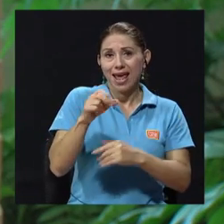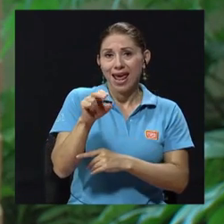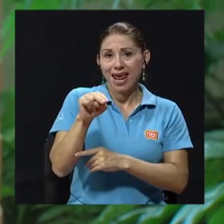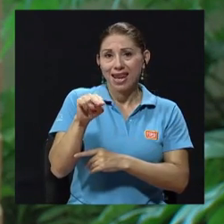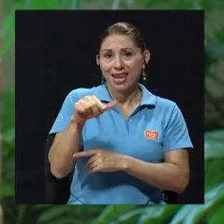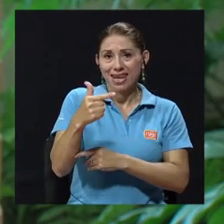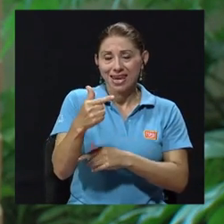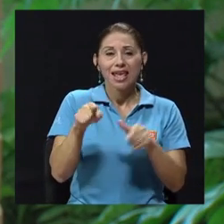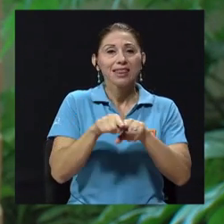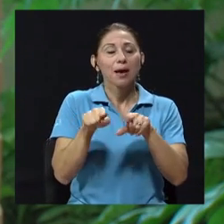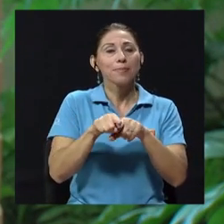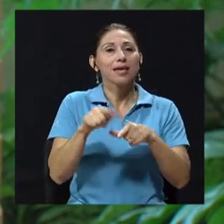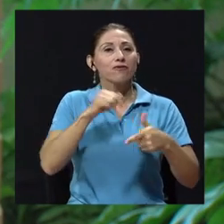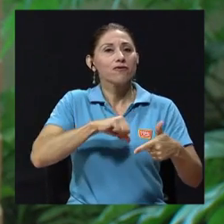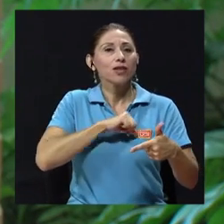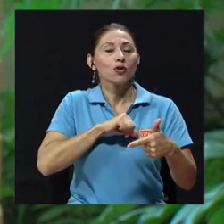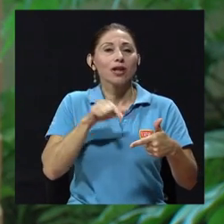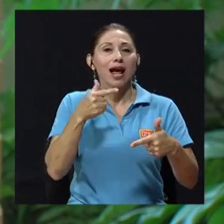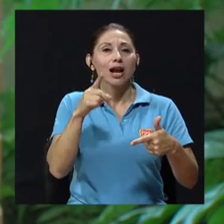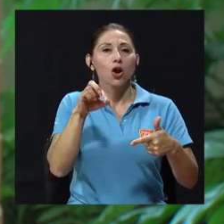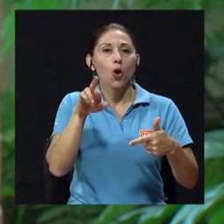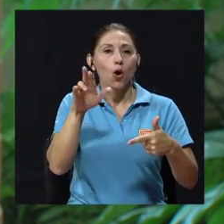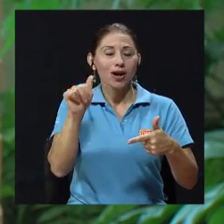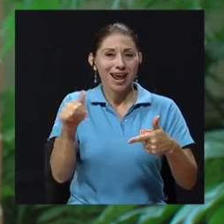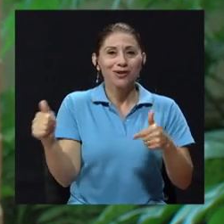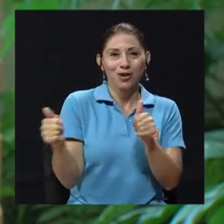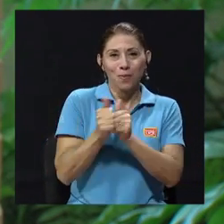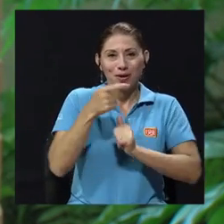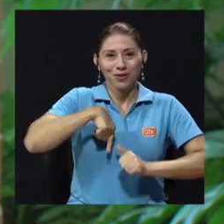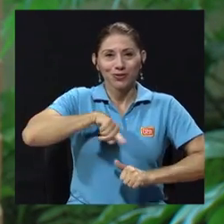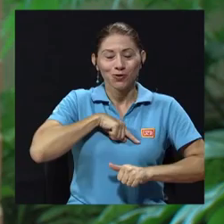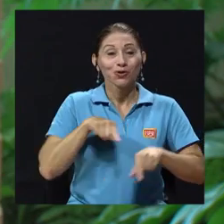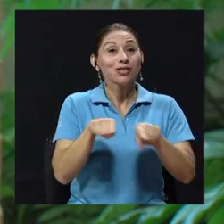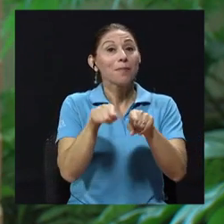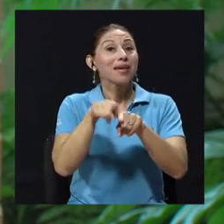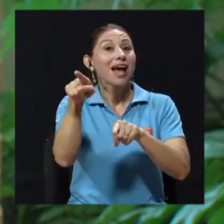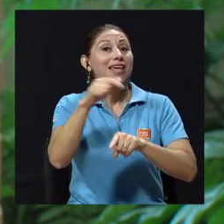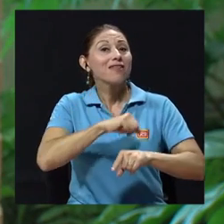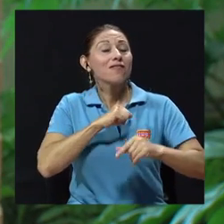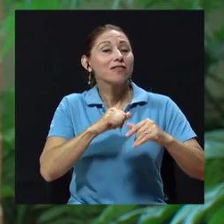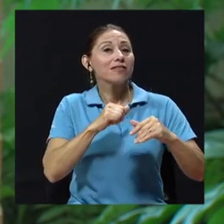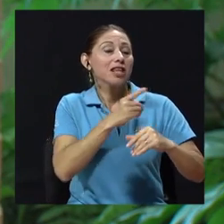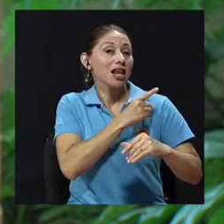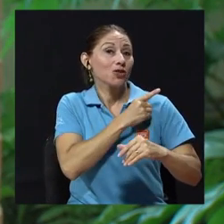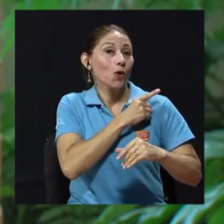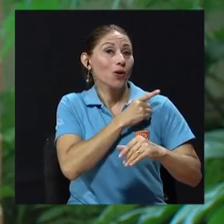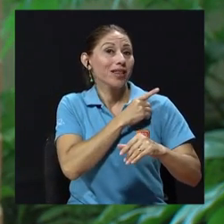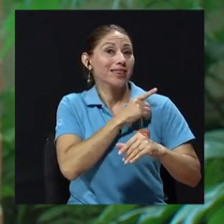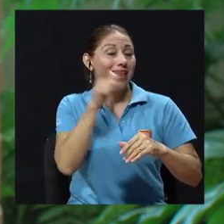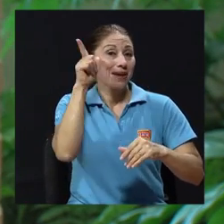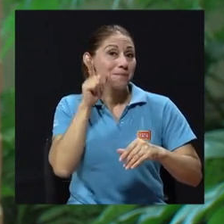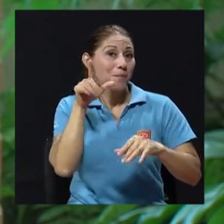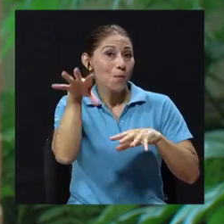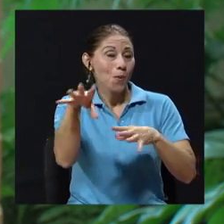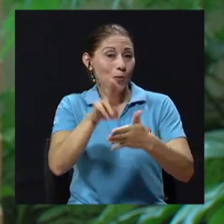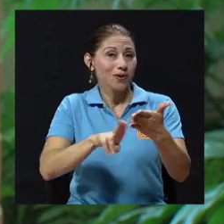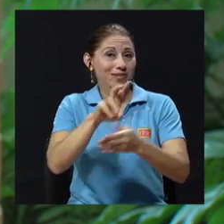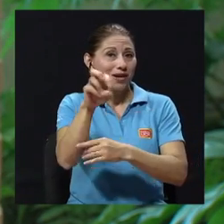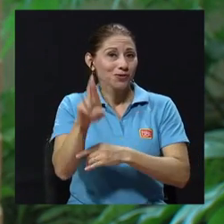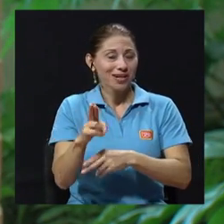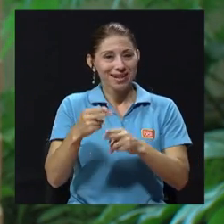rectoría estuvo el director de la sede del Atlántico don Alex Murillo también